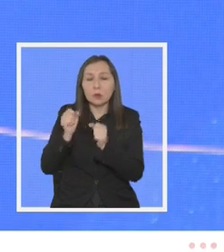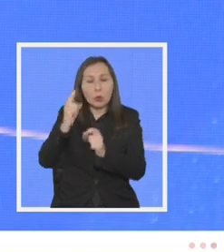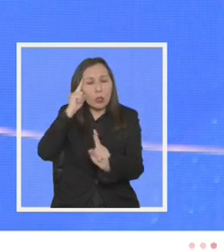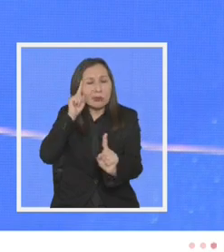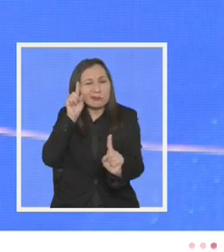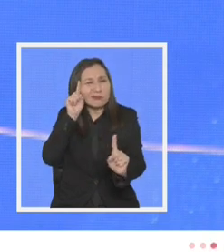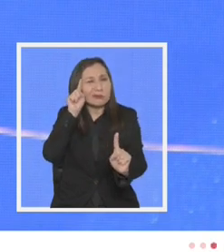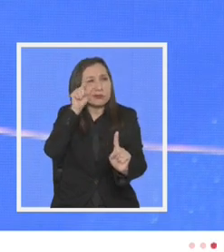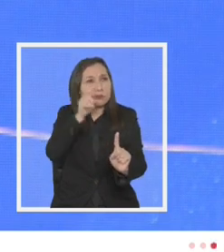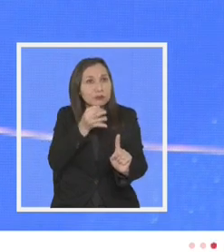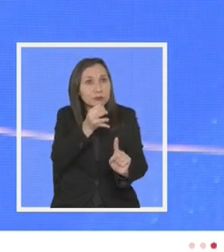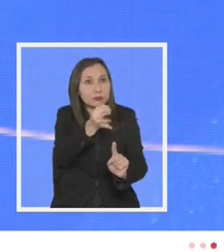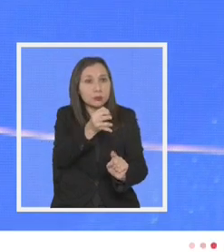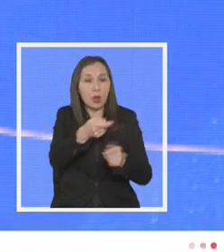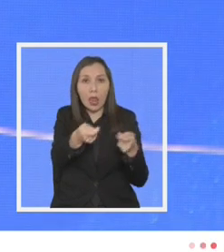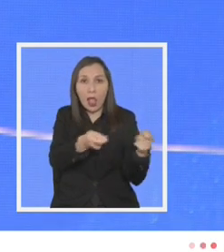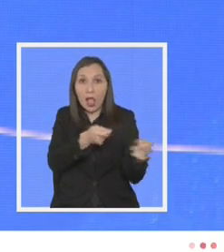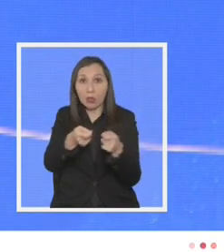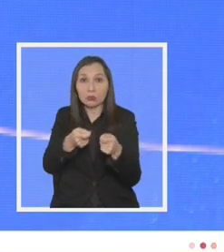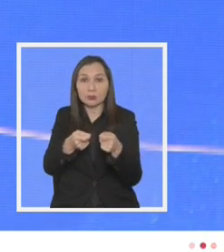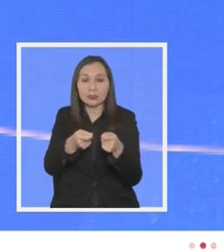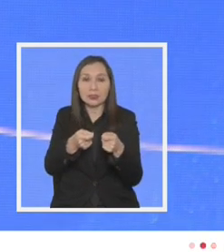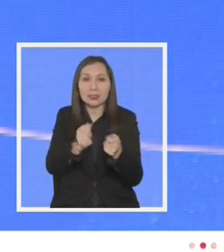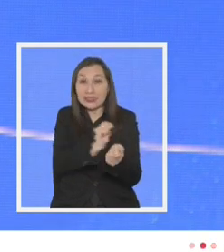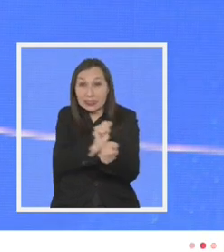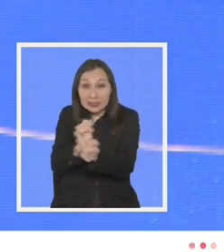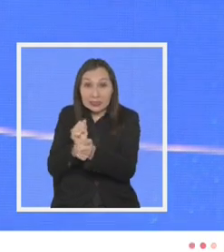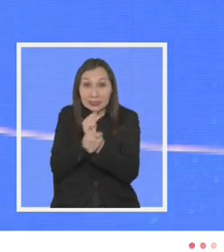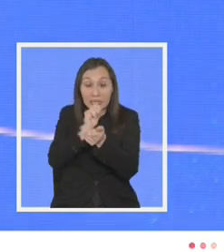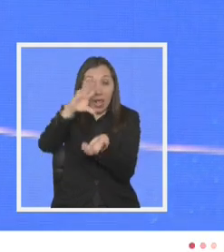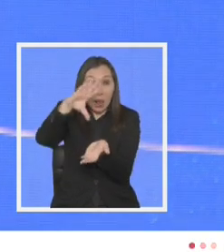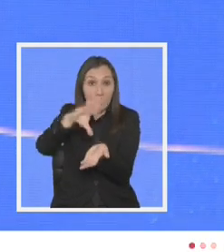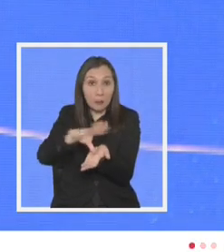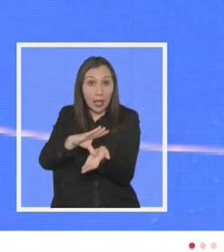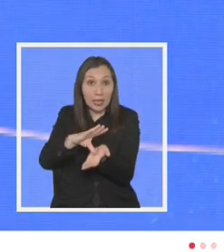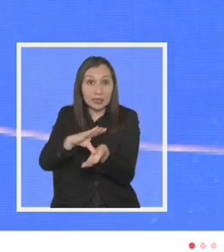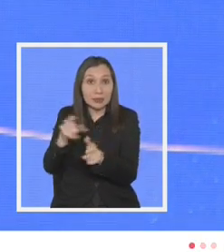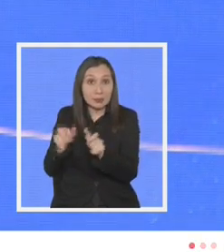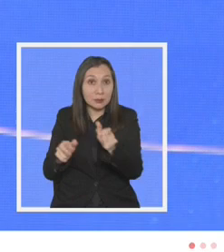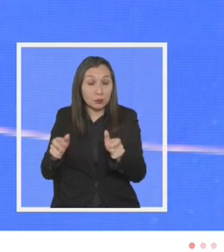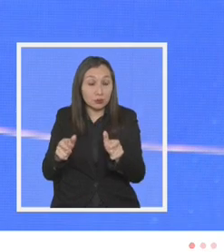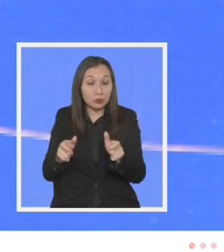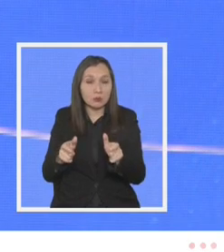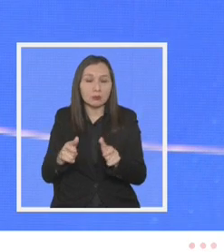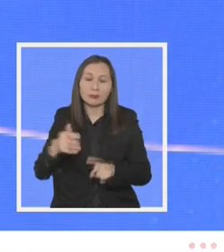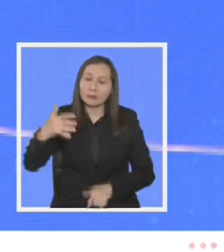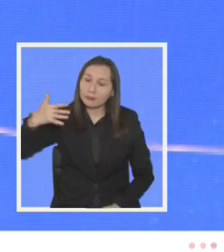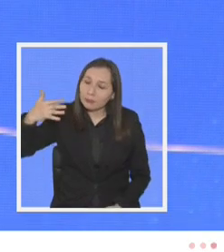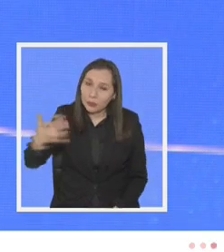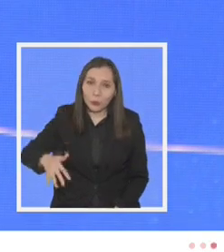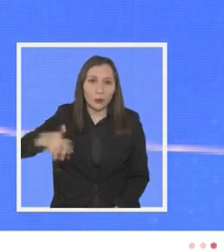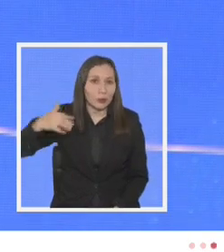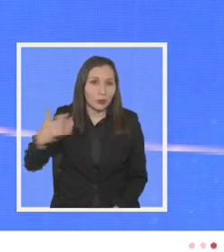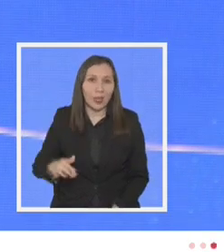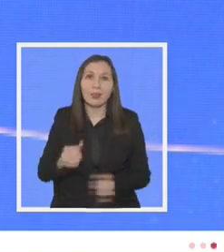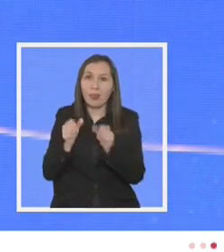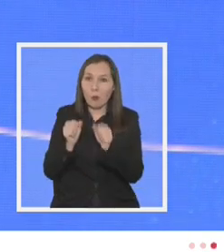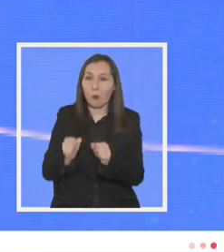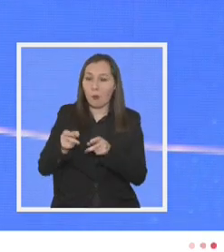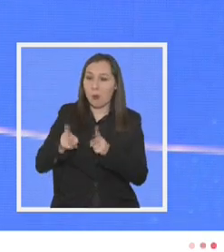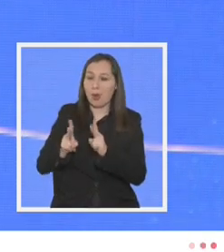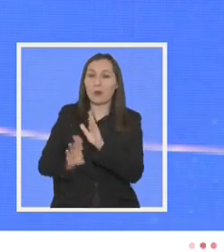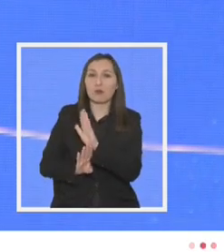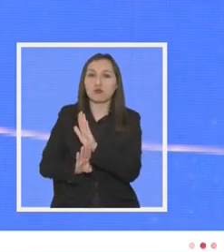proyectar sus negocios la cohesión social de un país es elemento fundamental para poder